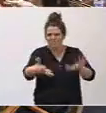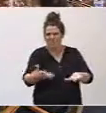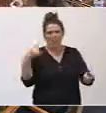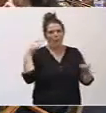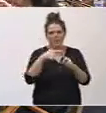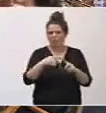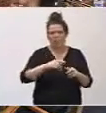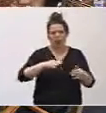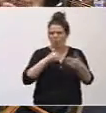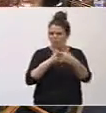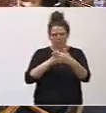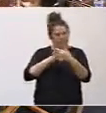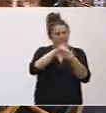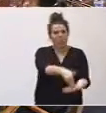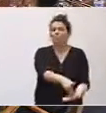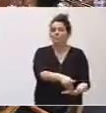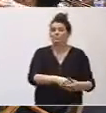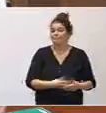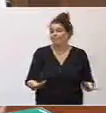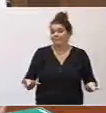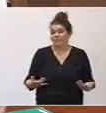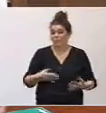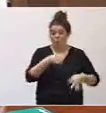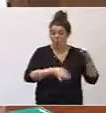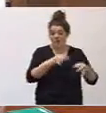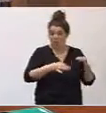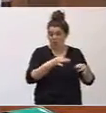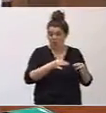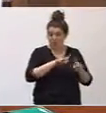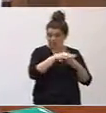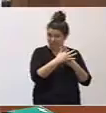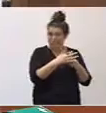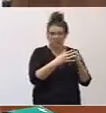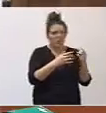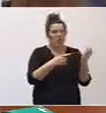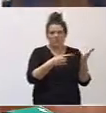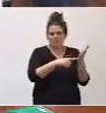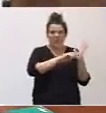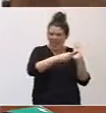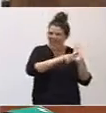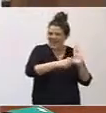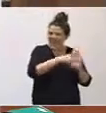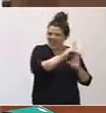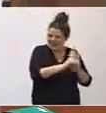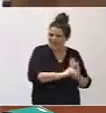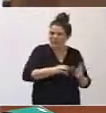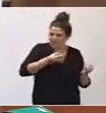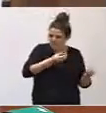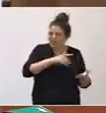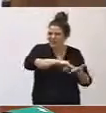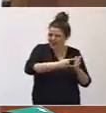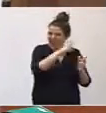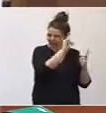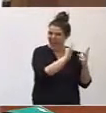El marco jurídico ampara ampliamente a estas personas a través de leyes, decretos, informes y planes.